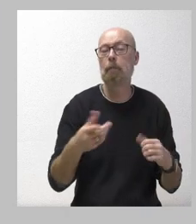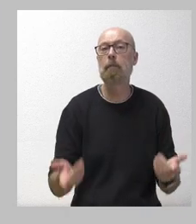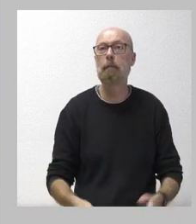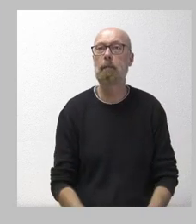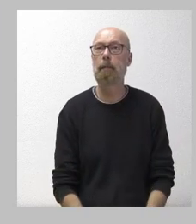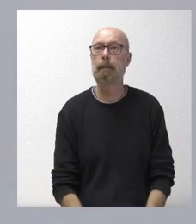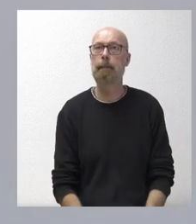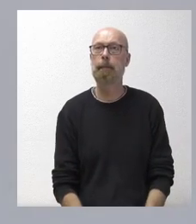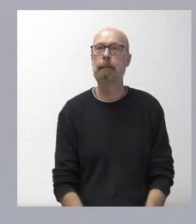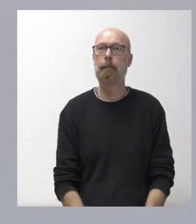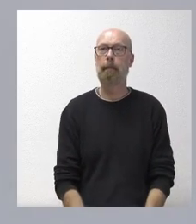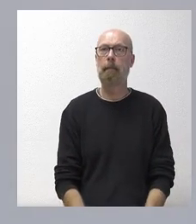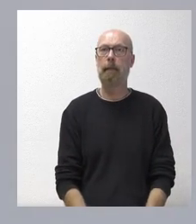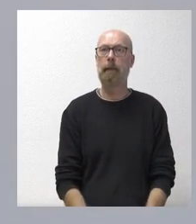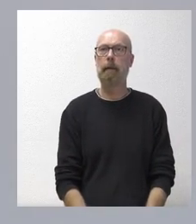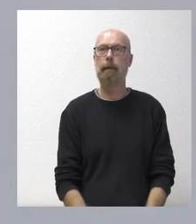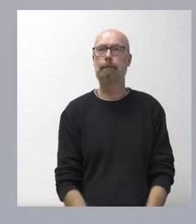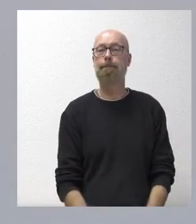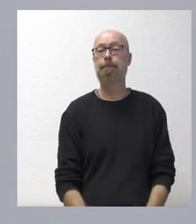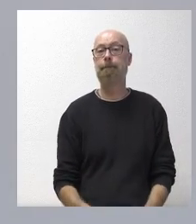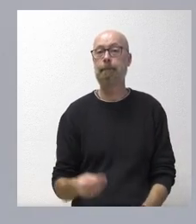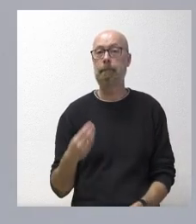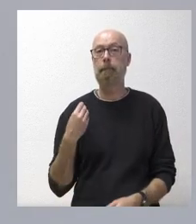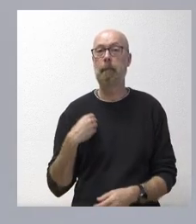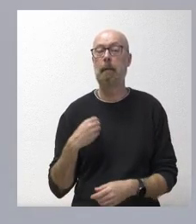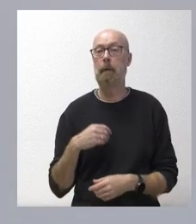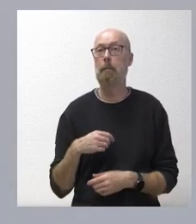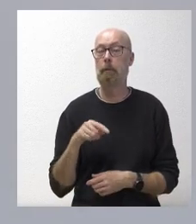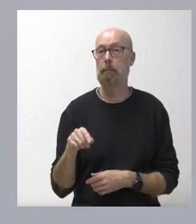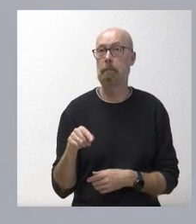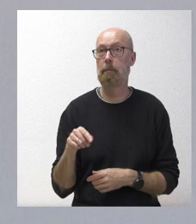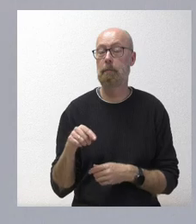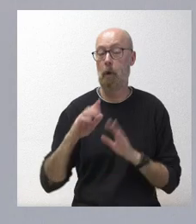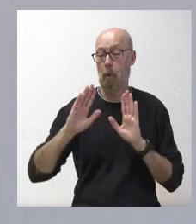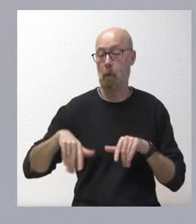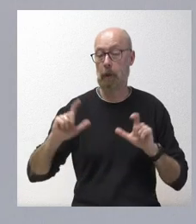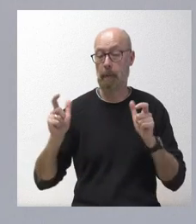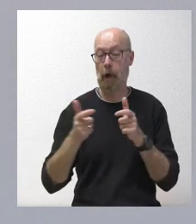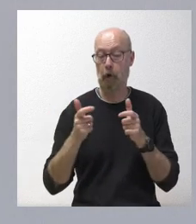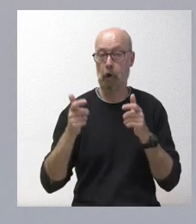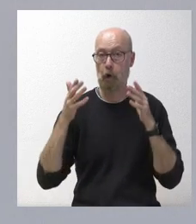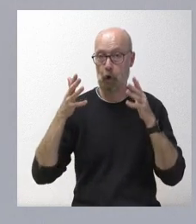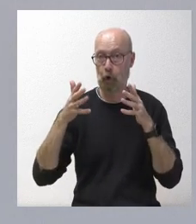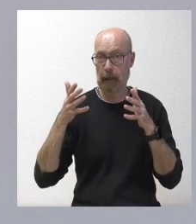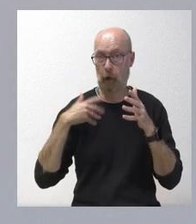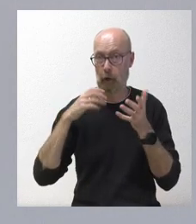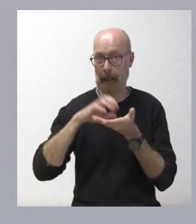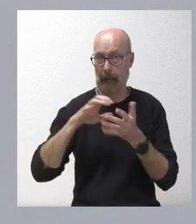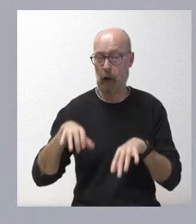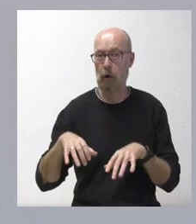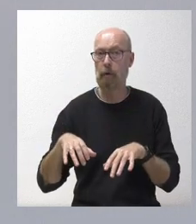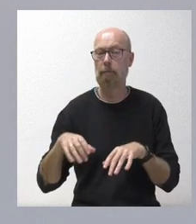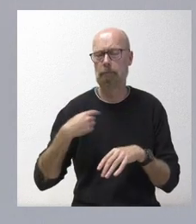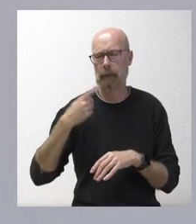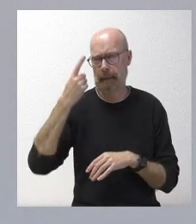Pues desde la última reunión del Consejo de Gobierno de Castilla y León saben ustedes que culminamos